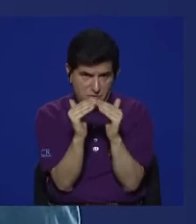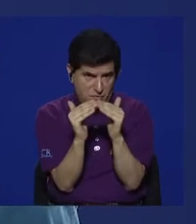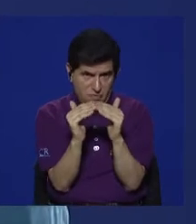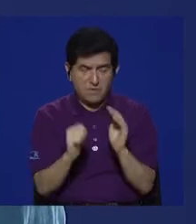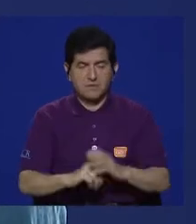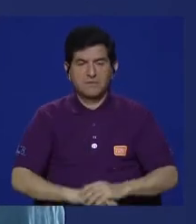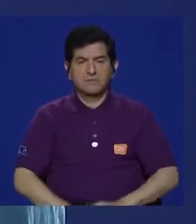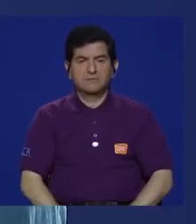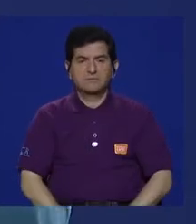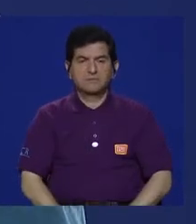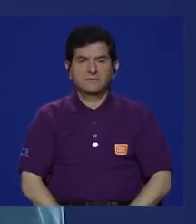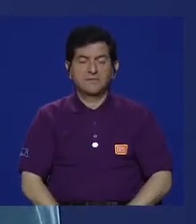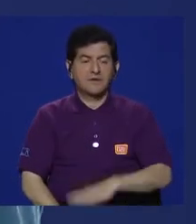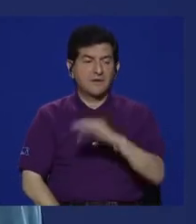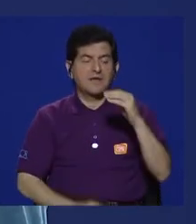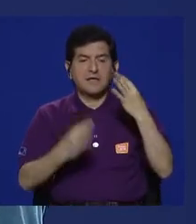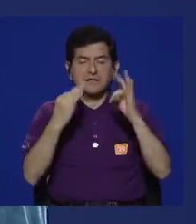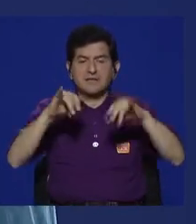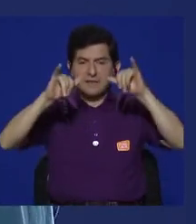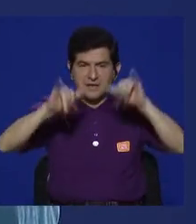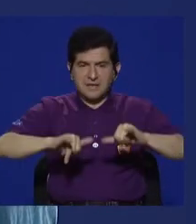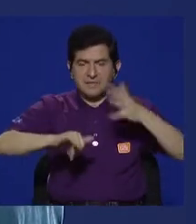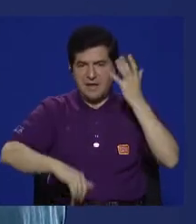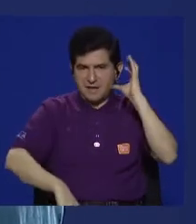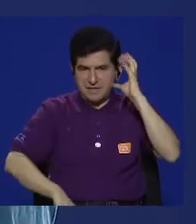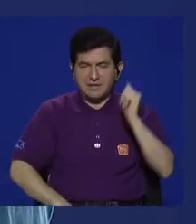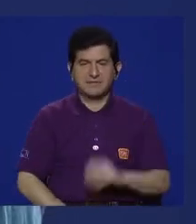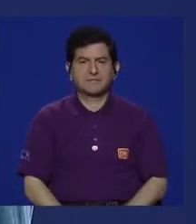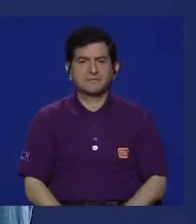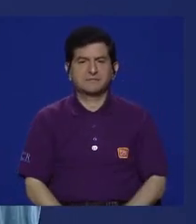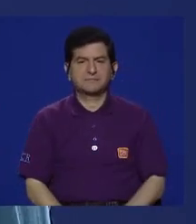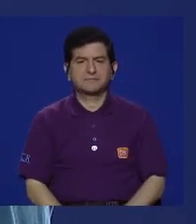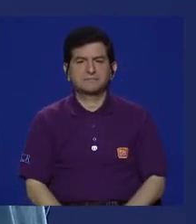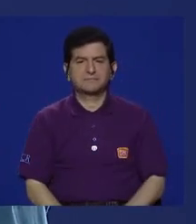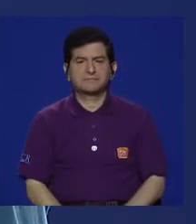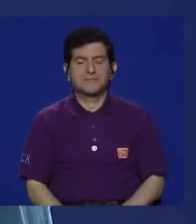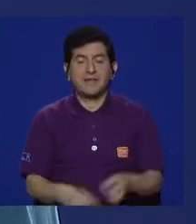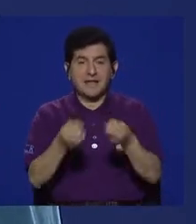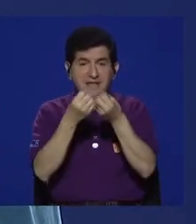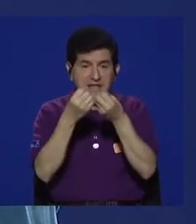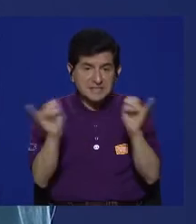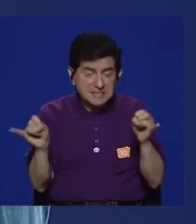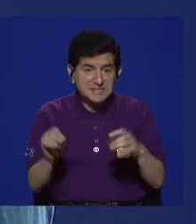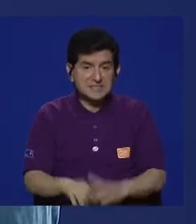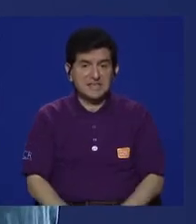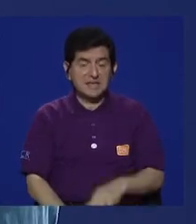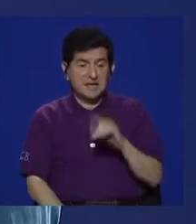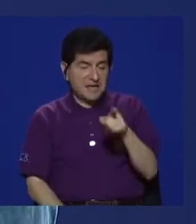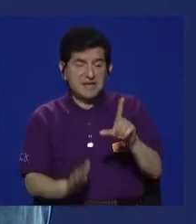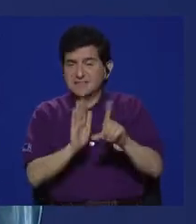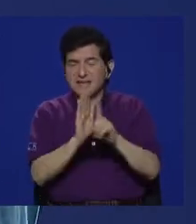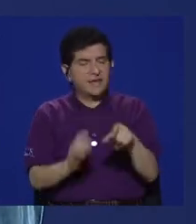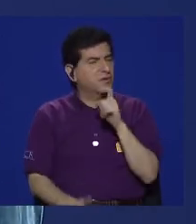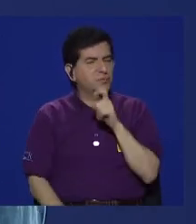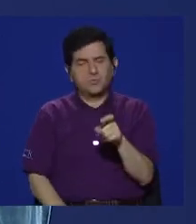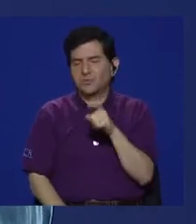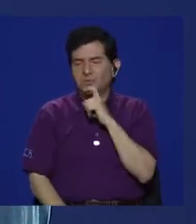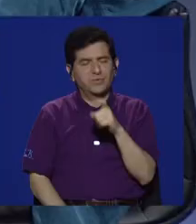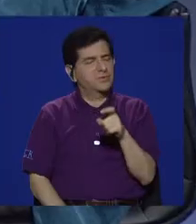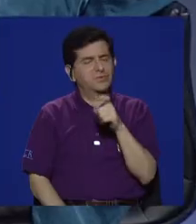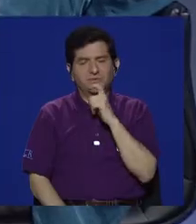y para sostener la radio, sí. Porque sin esta ley es muy difícil.